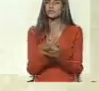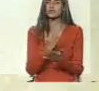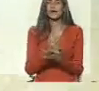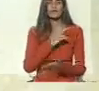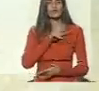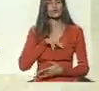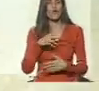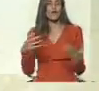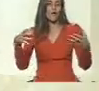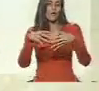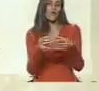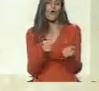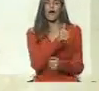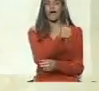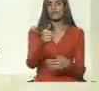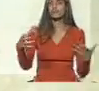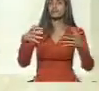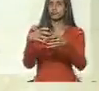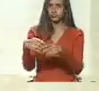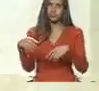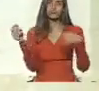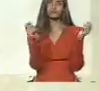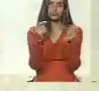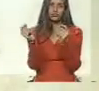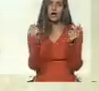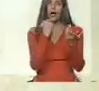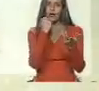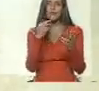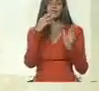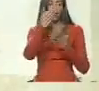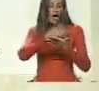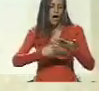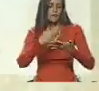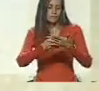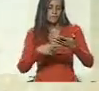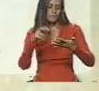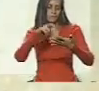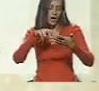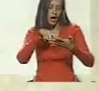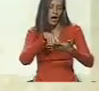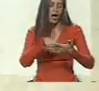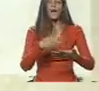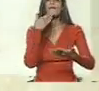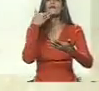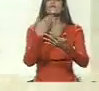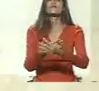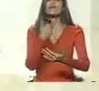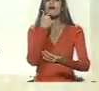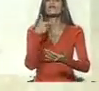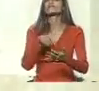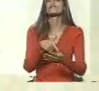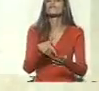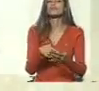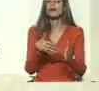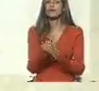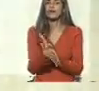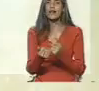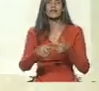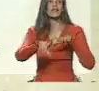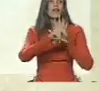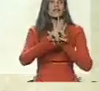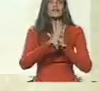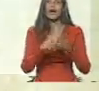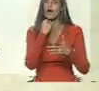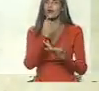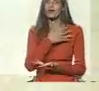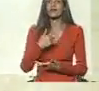reuniendo cada colectivo, discutiendo, realizando documentos, proponiendo, legislando